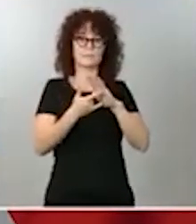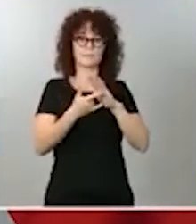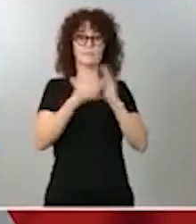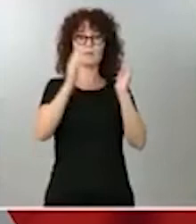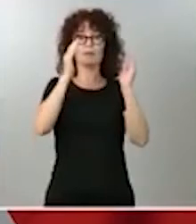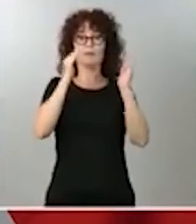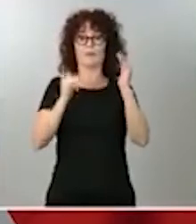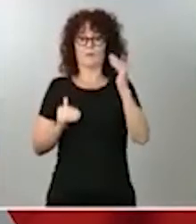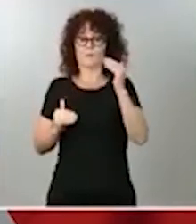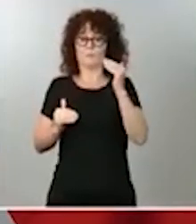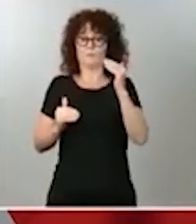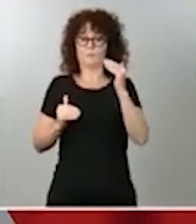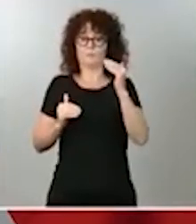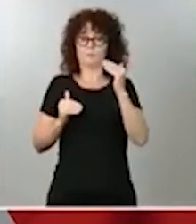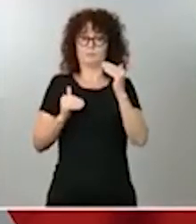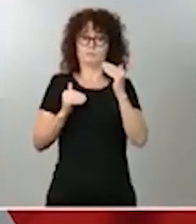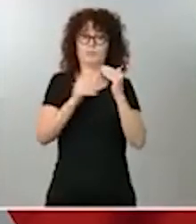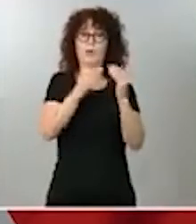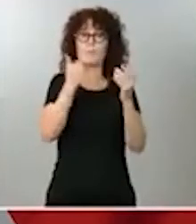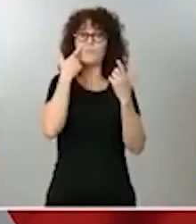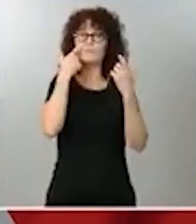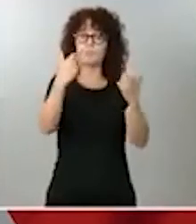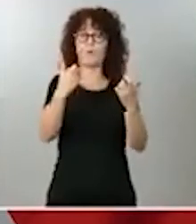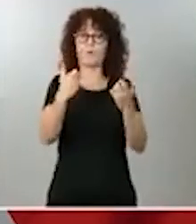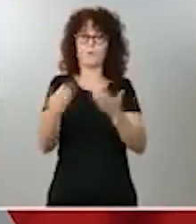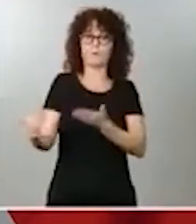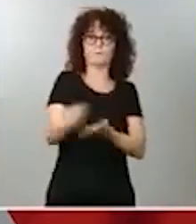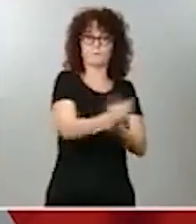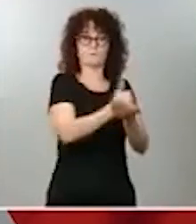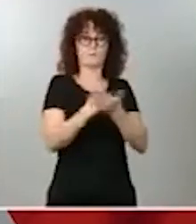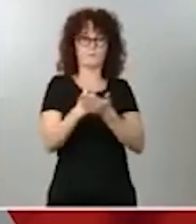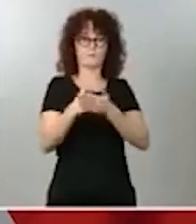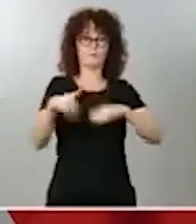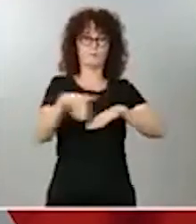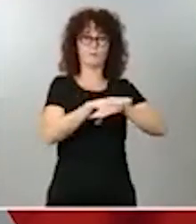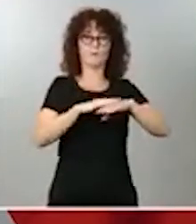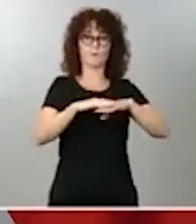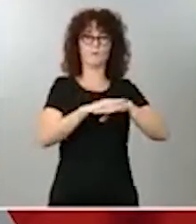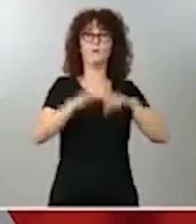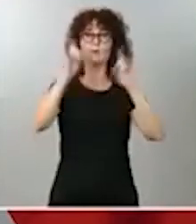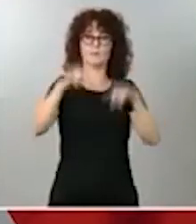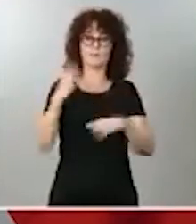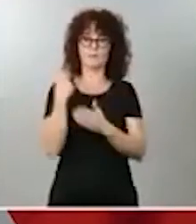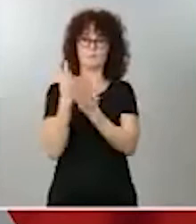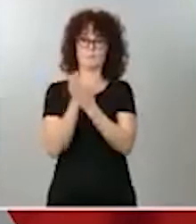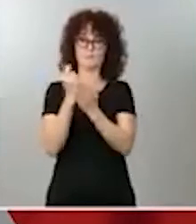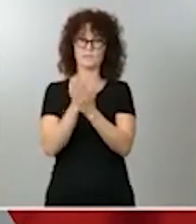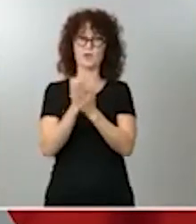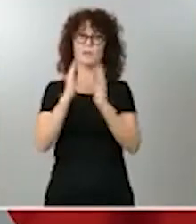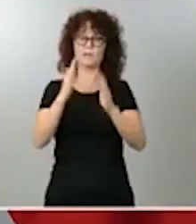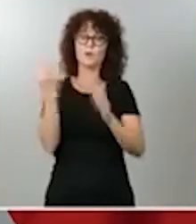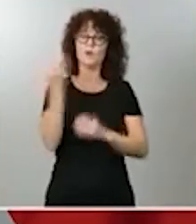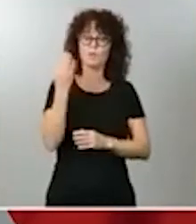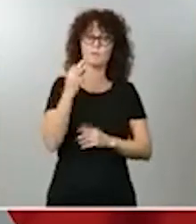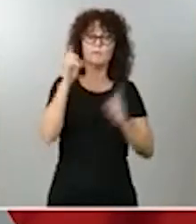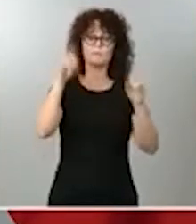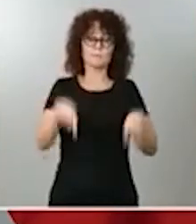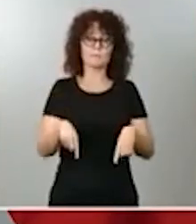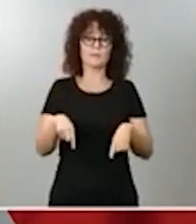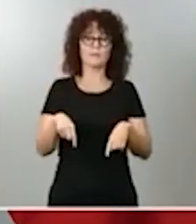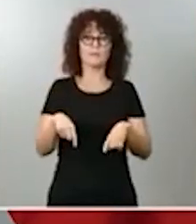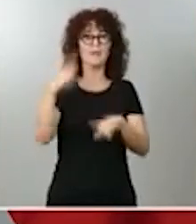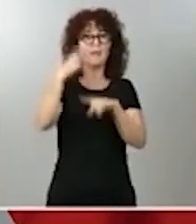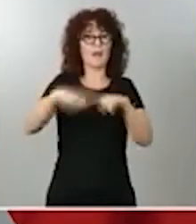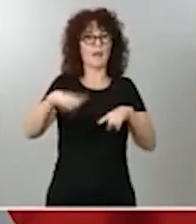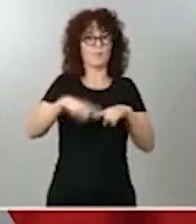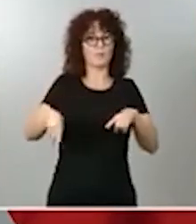inmediatamente en las arcas públicas y también impacto en las pensiones. Pero ya digo, hay que corregir muchos más elementos, porque después les pasarán